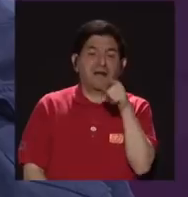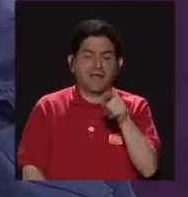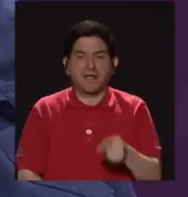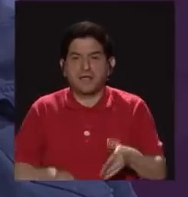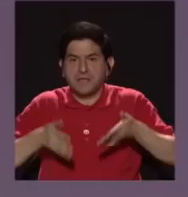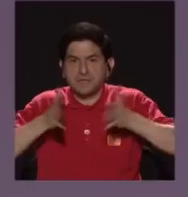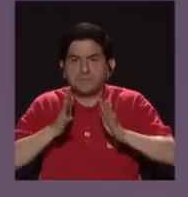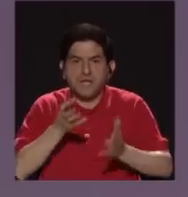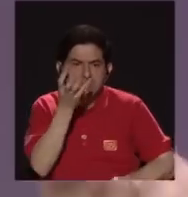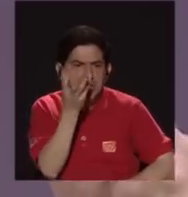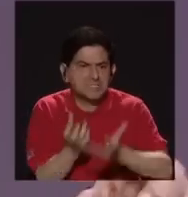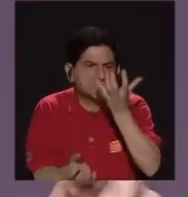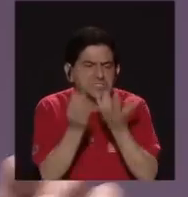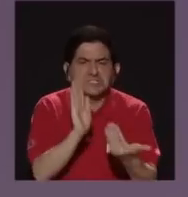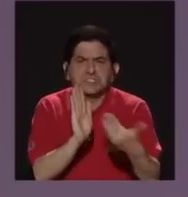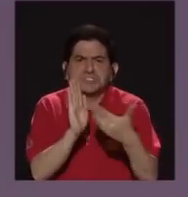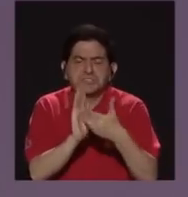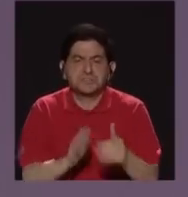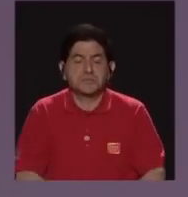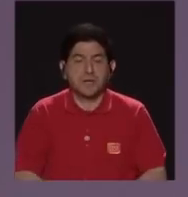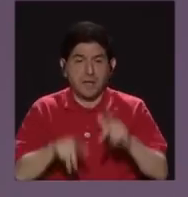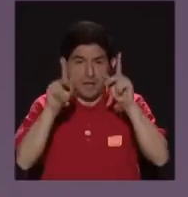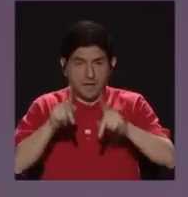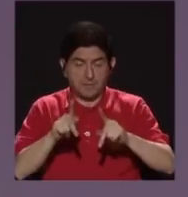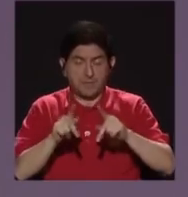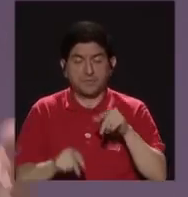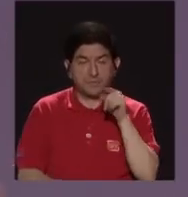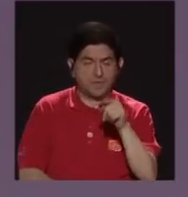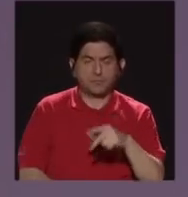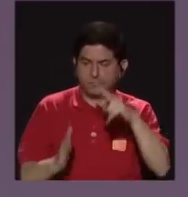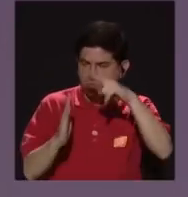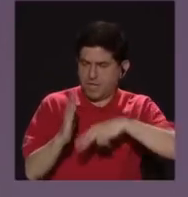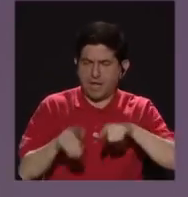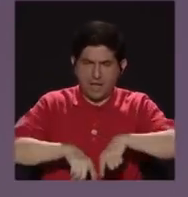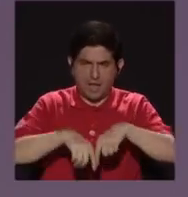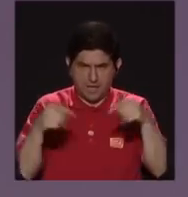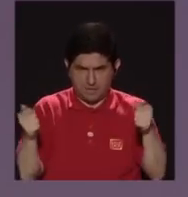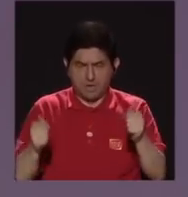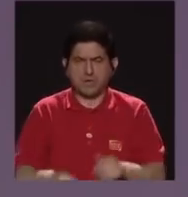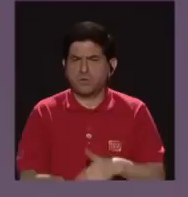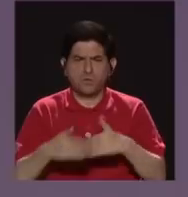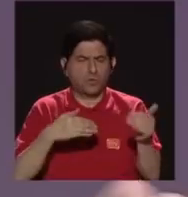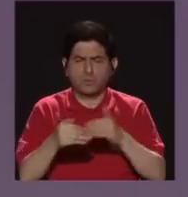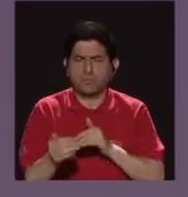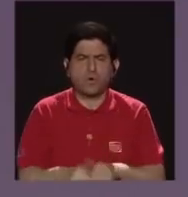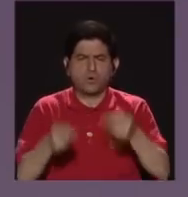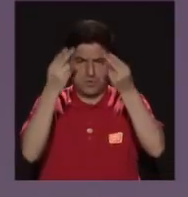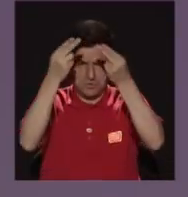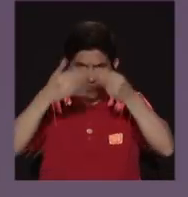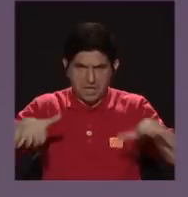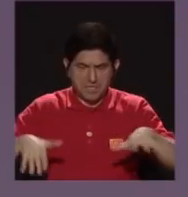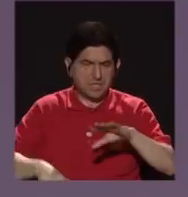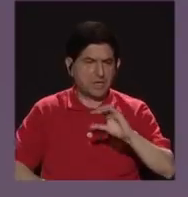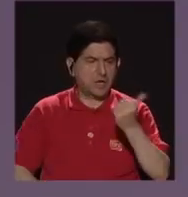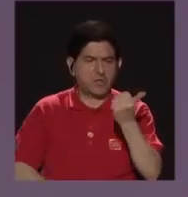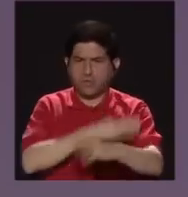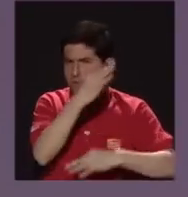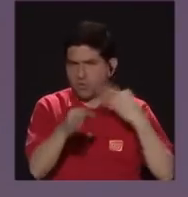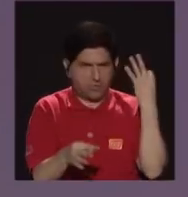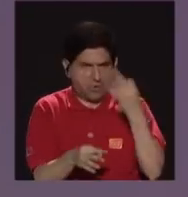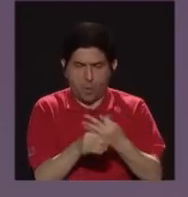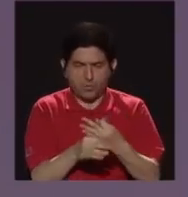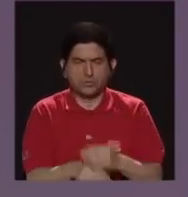estaban quemando. gente, cuando tú leías en los periódicos, tanto digitales como de otros tipos,